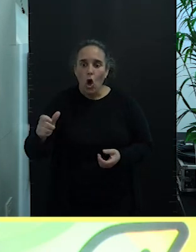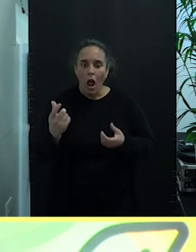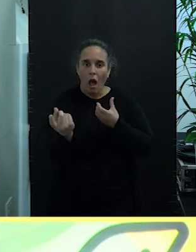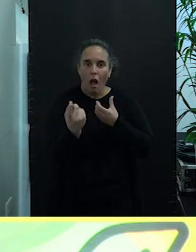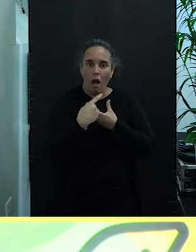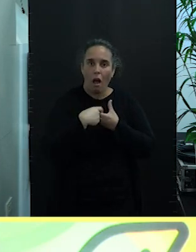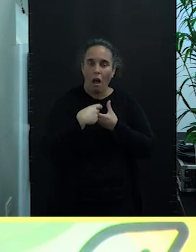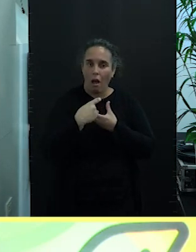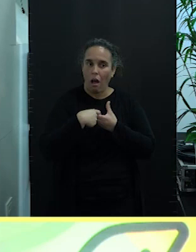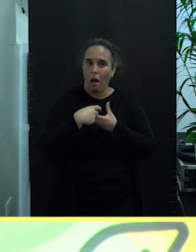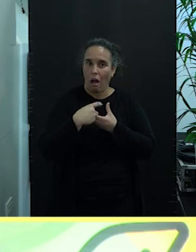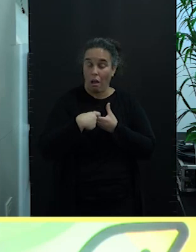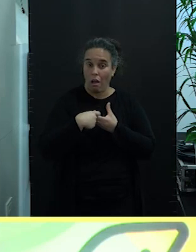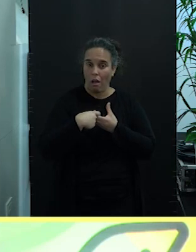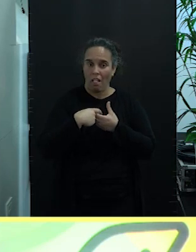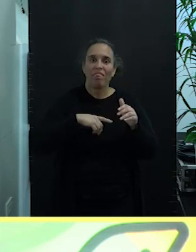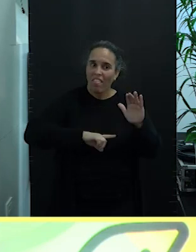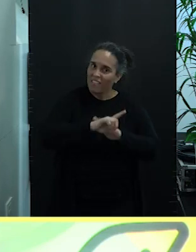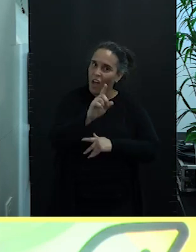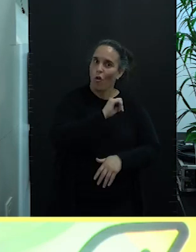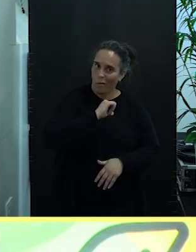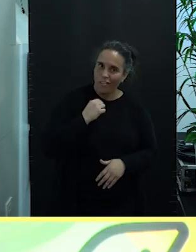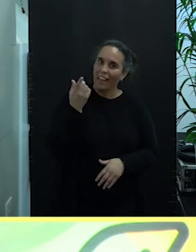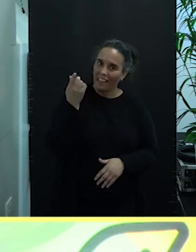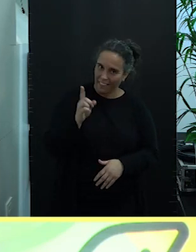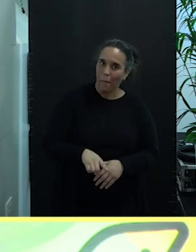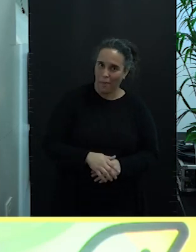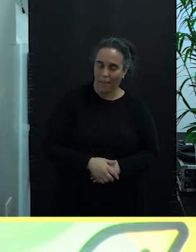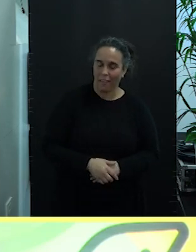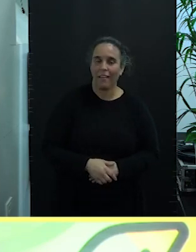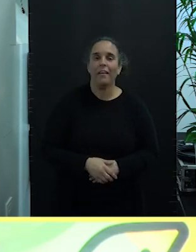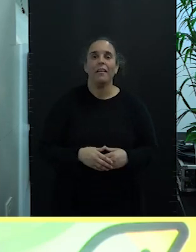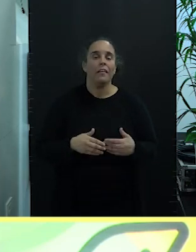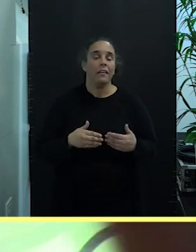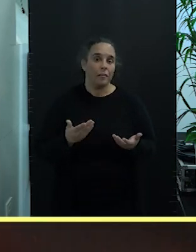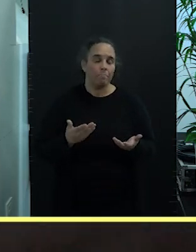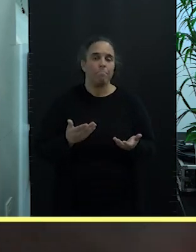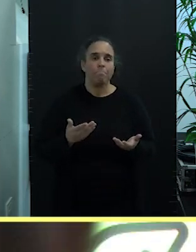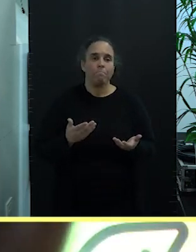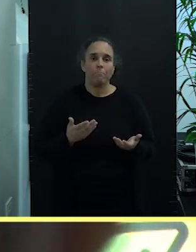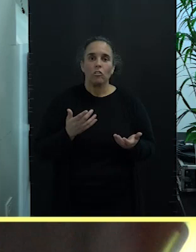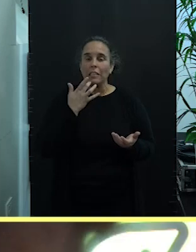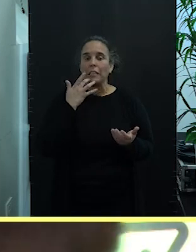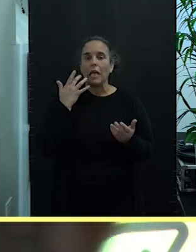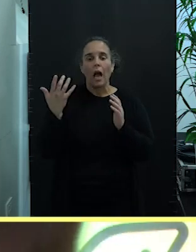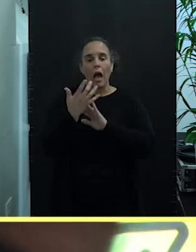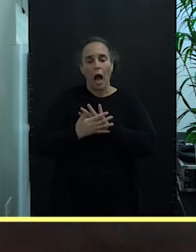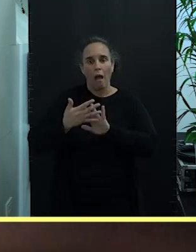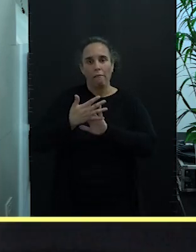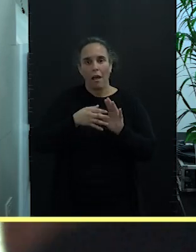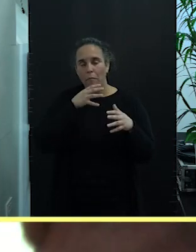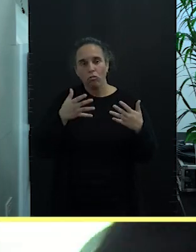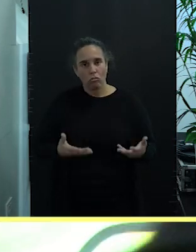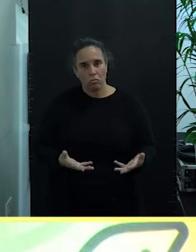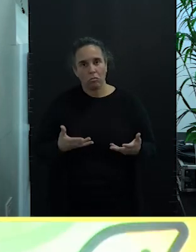nuestro espacio evitado. Por lo tanto, hablar en la actualidad